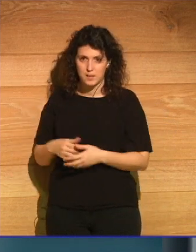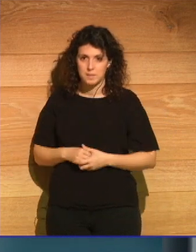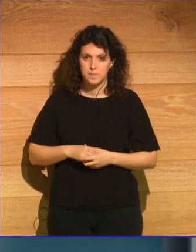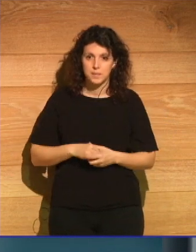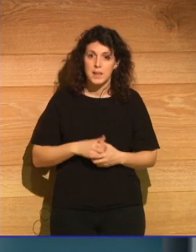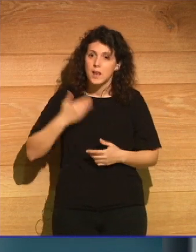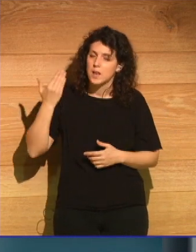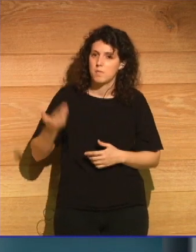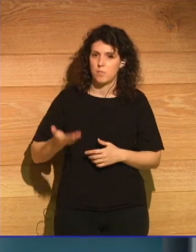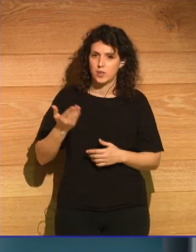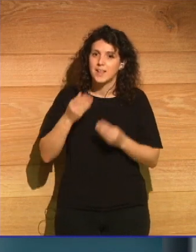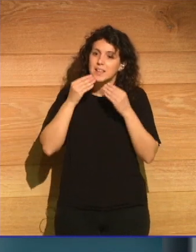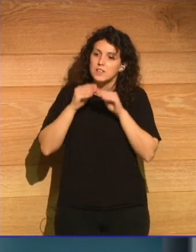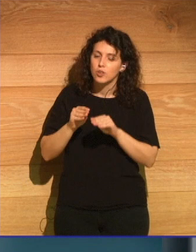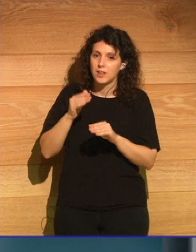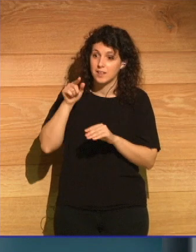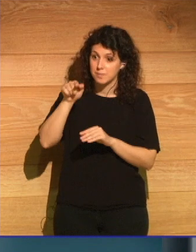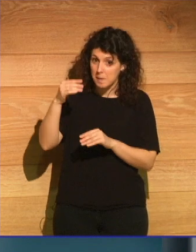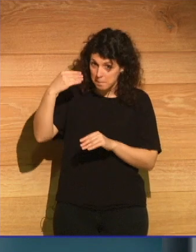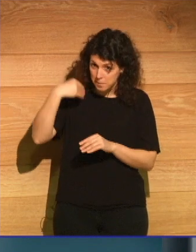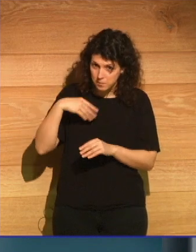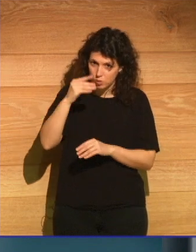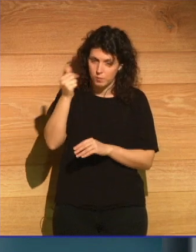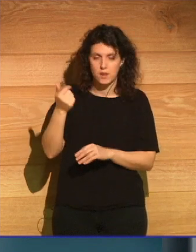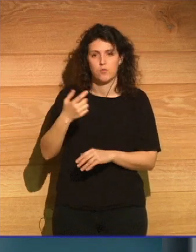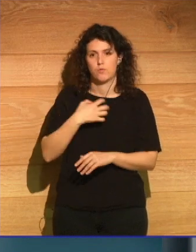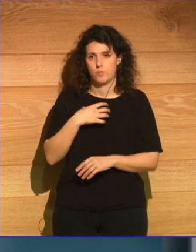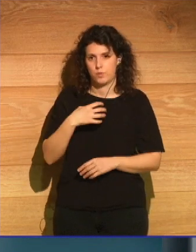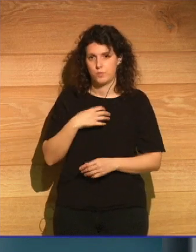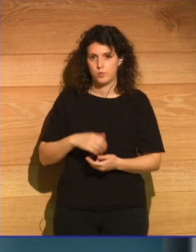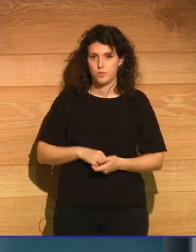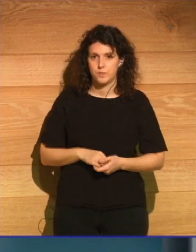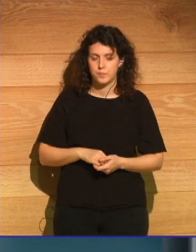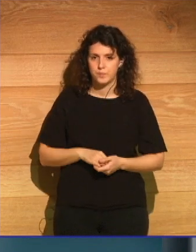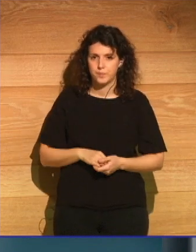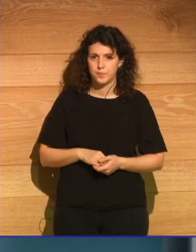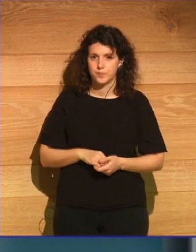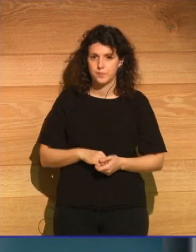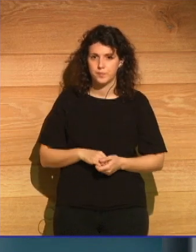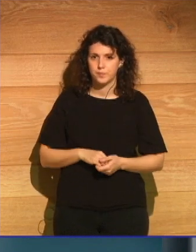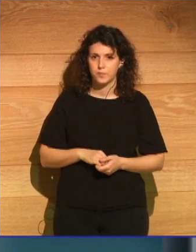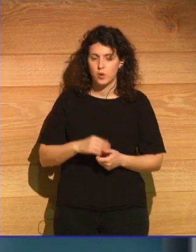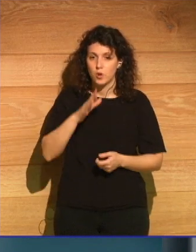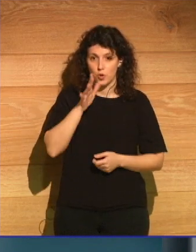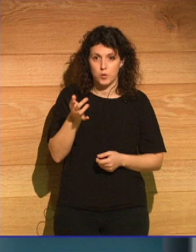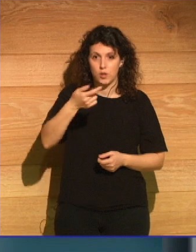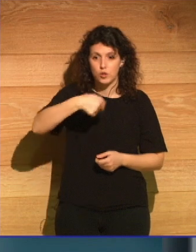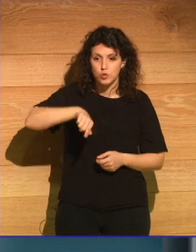esencial que historias como esta no se olvide porque tenemos